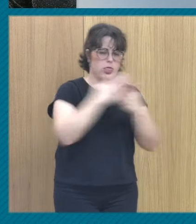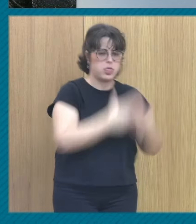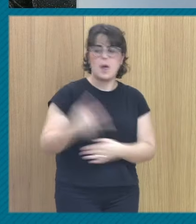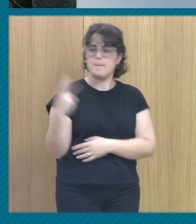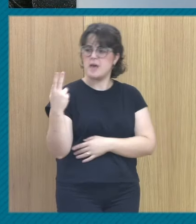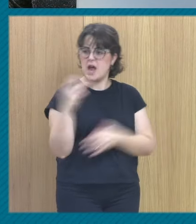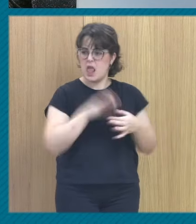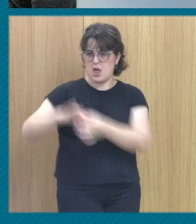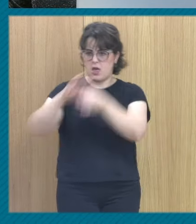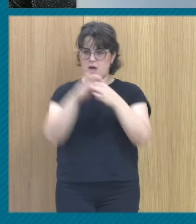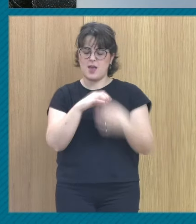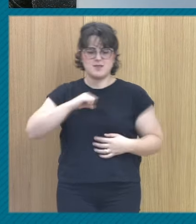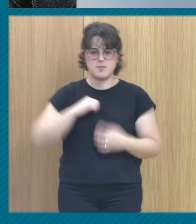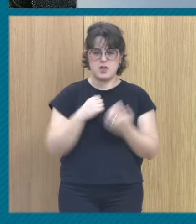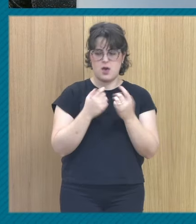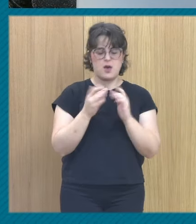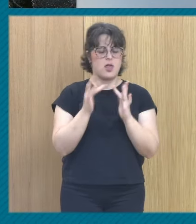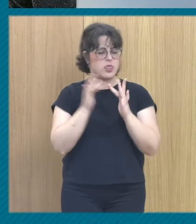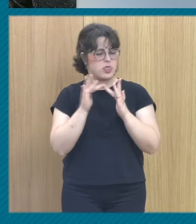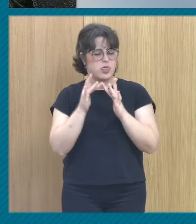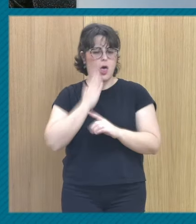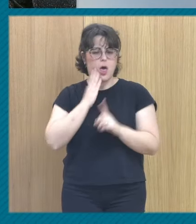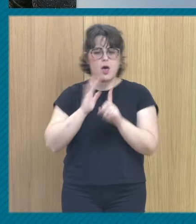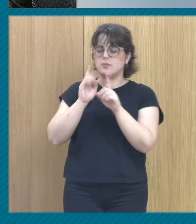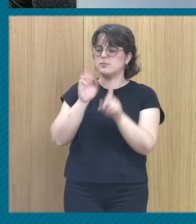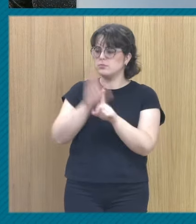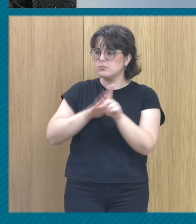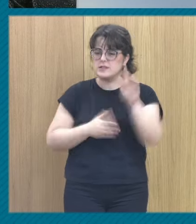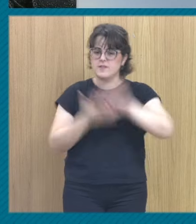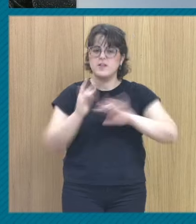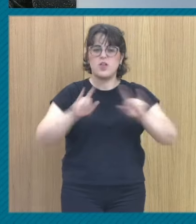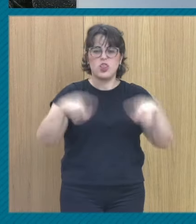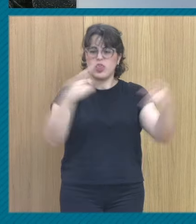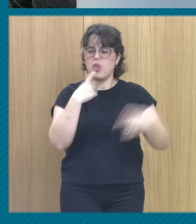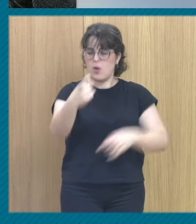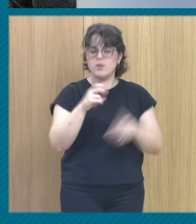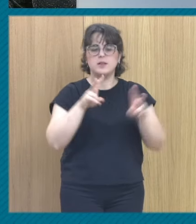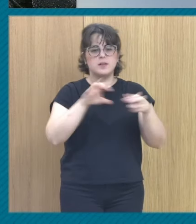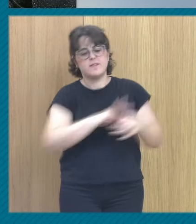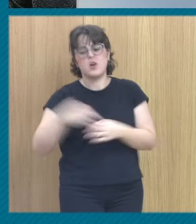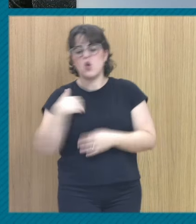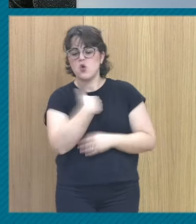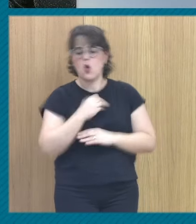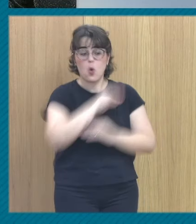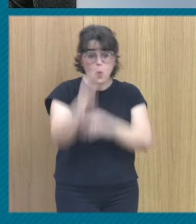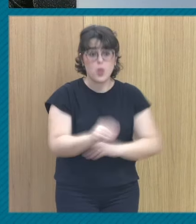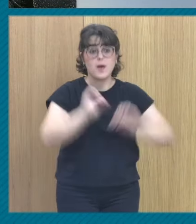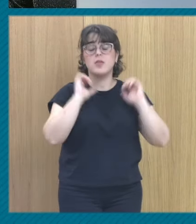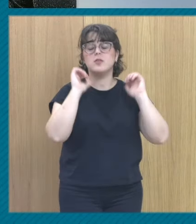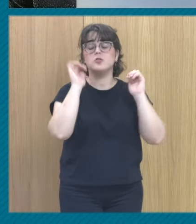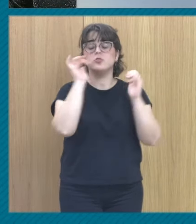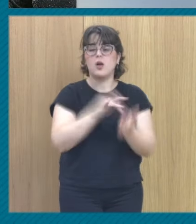de pareja y con la intimidad en las relaciones afectivas es que hay una dificultad específica con los roles de cuidado que lleva a